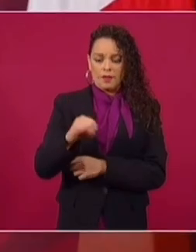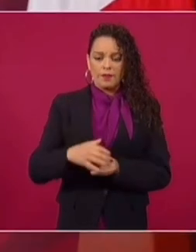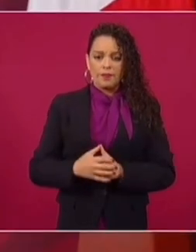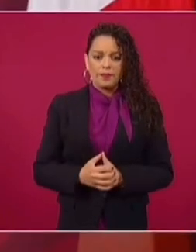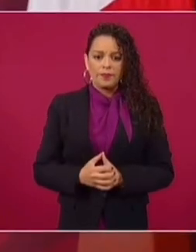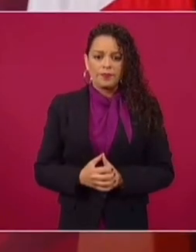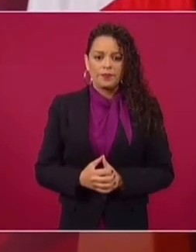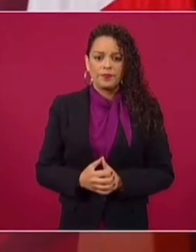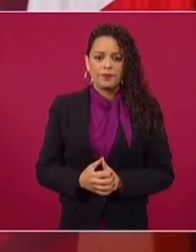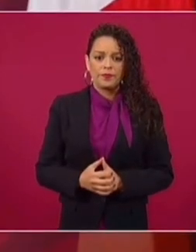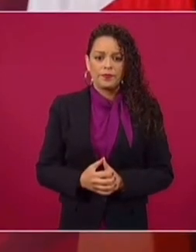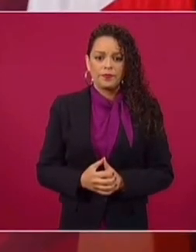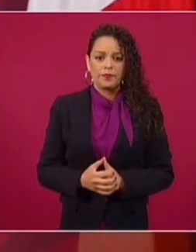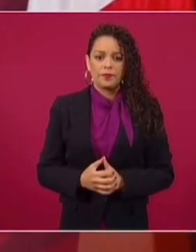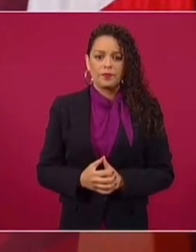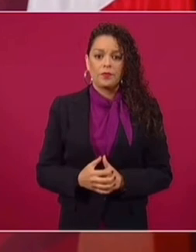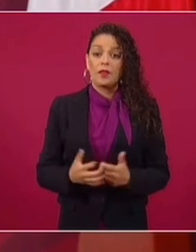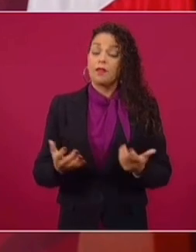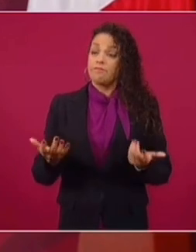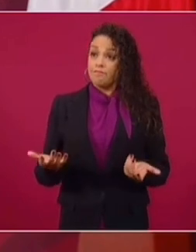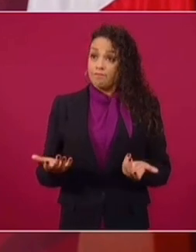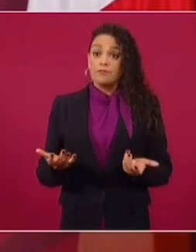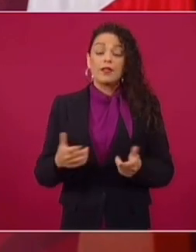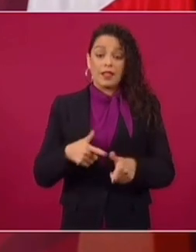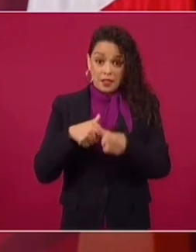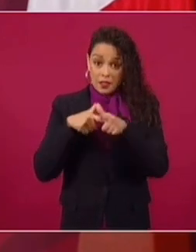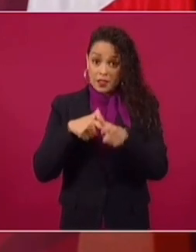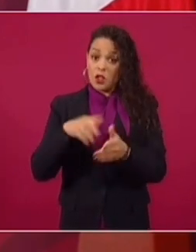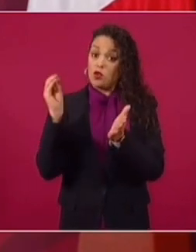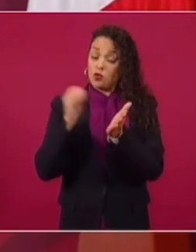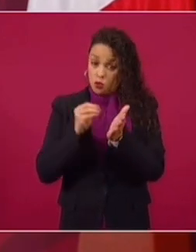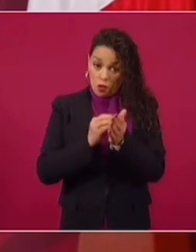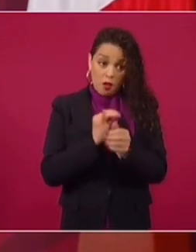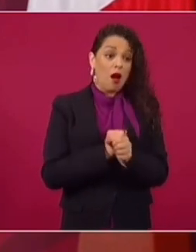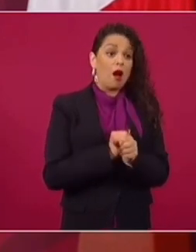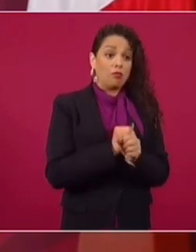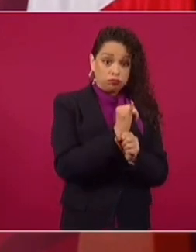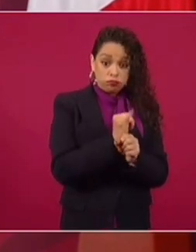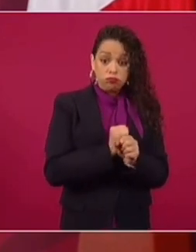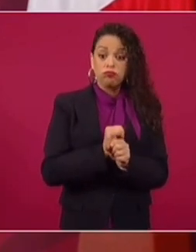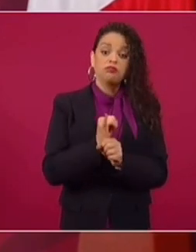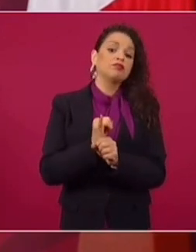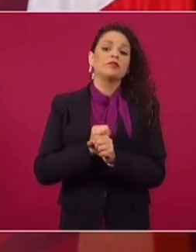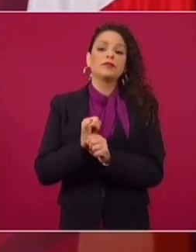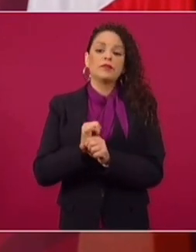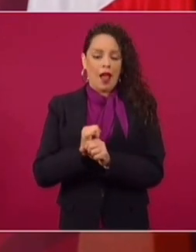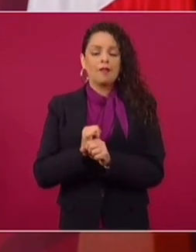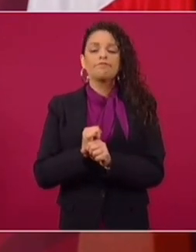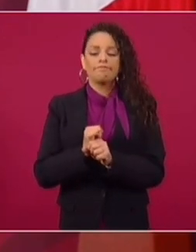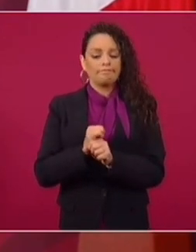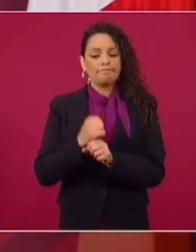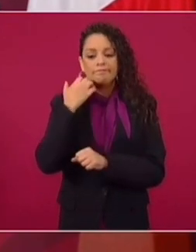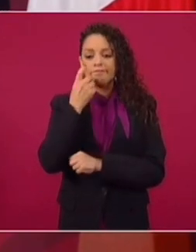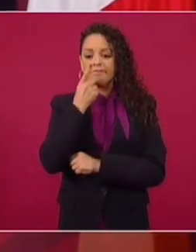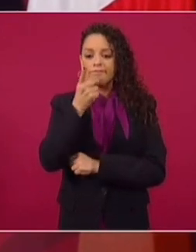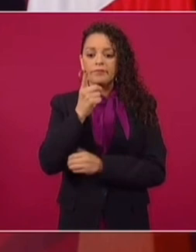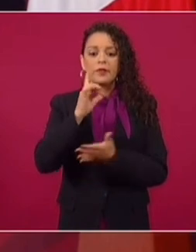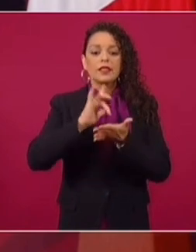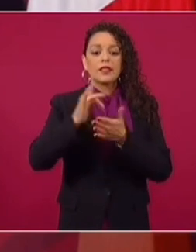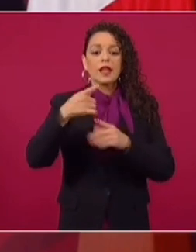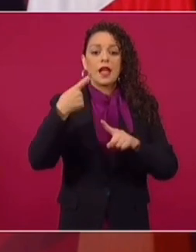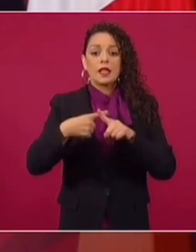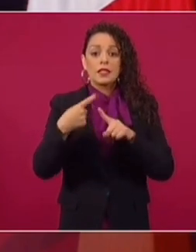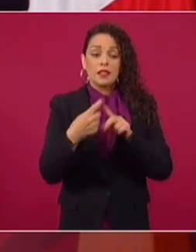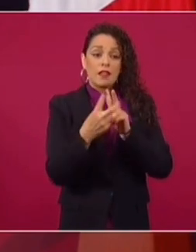Queremos, a pesar de que continúan las investigaciones, agradecer a los vecinos, a las vecinas